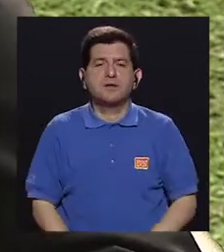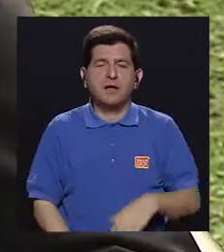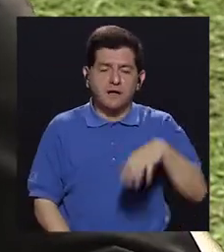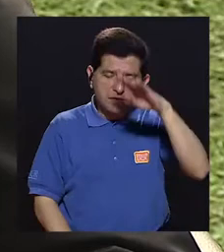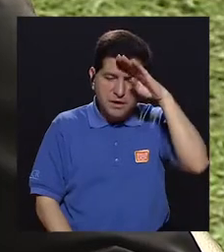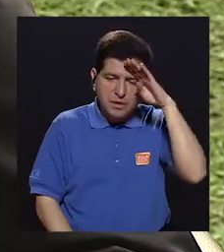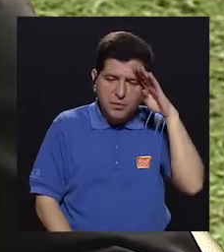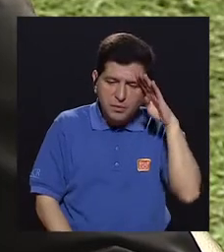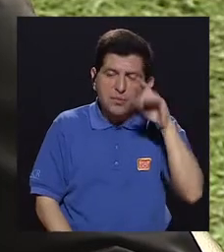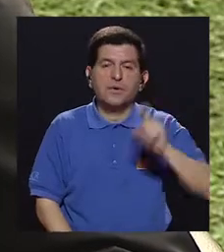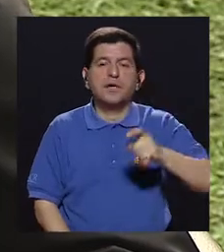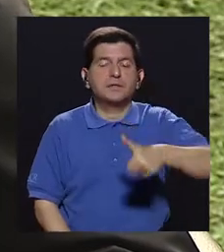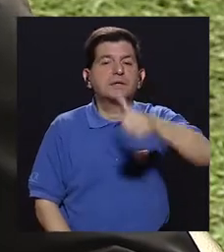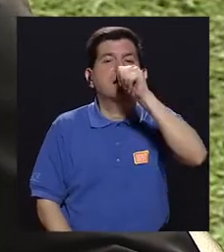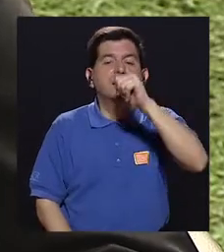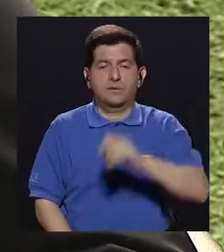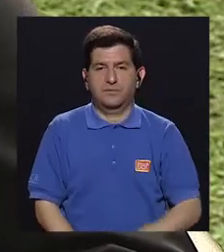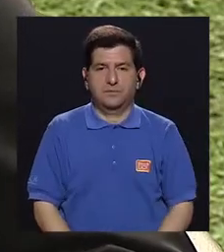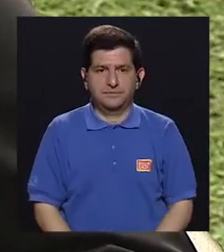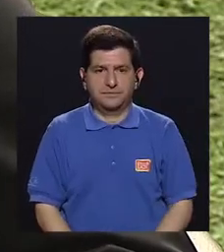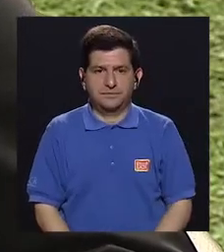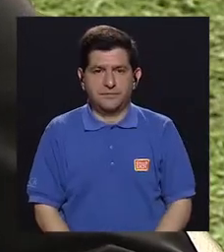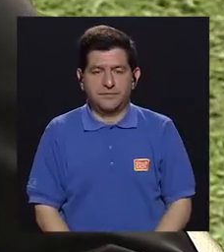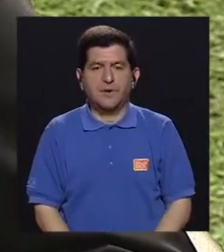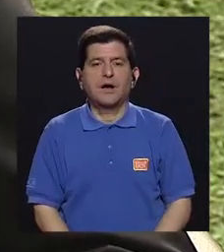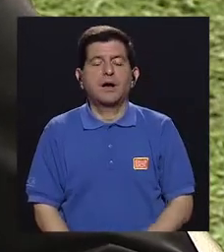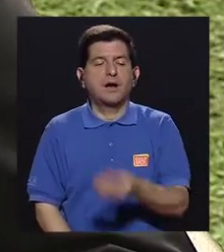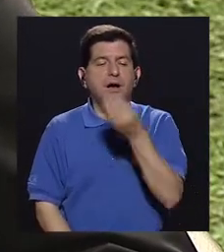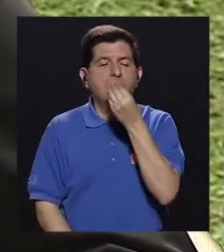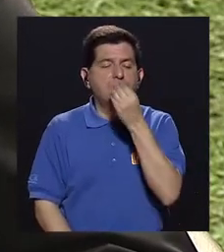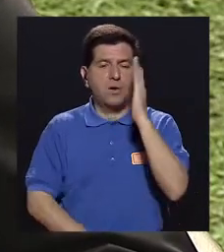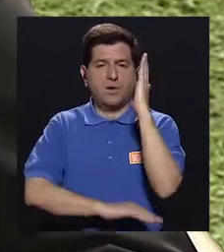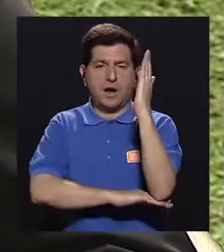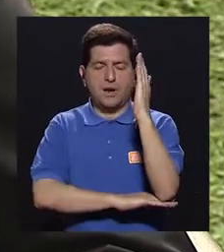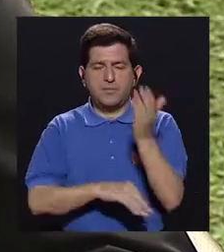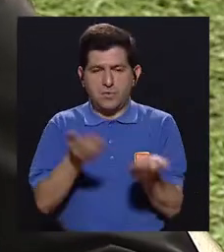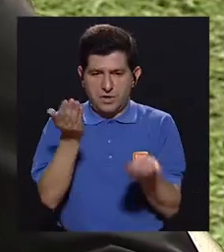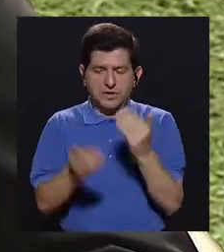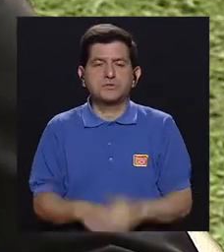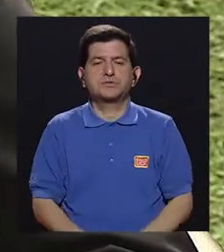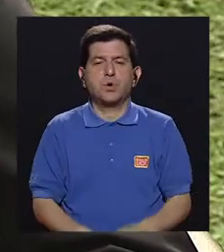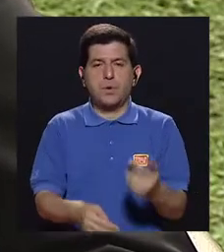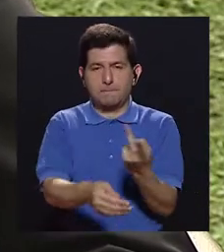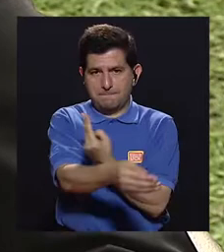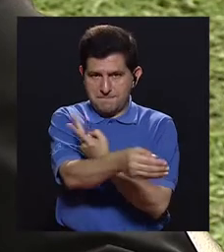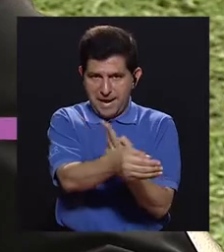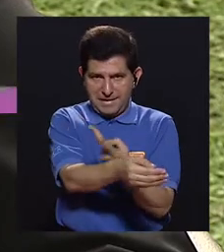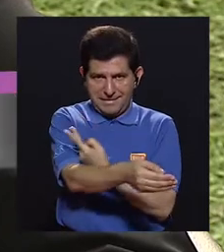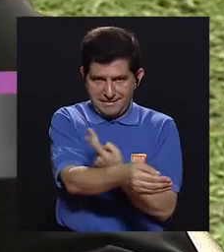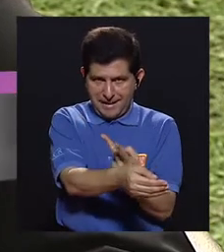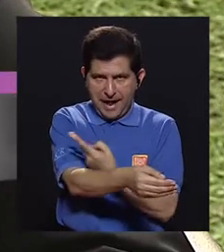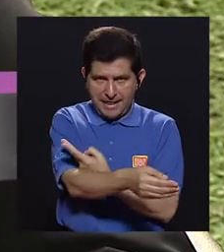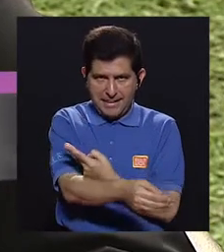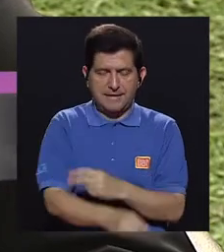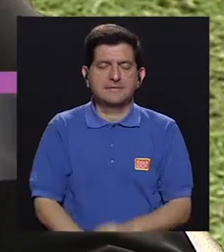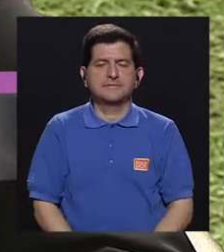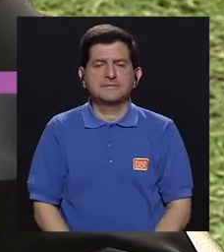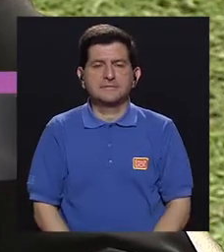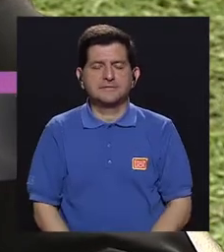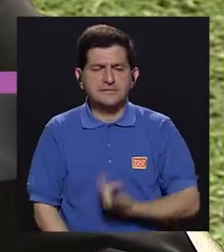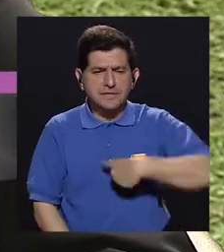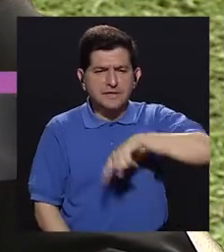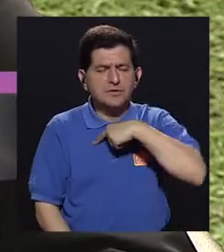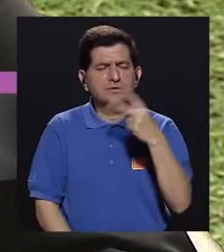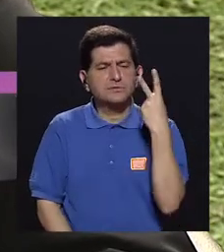requieren hidratarse con agua. Un almuerzo balanceado que incluya vegetales y leguminosas.